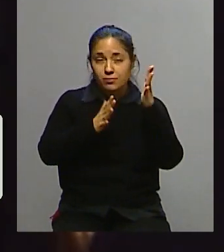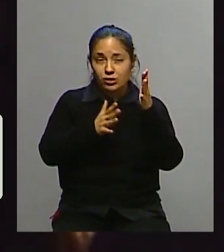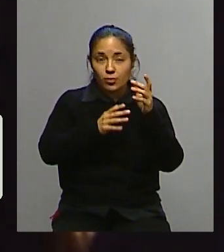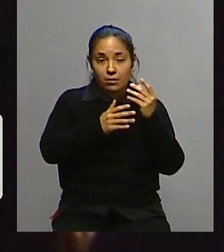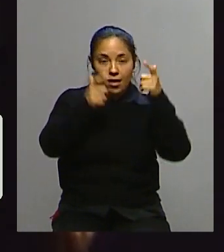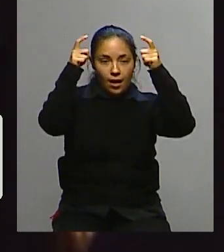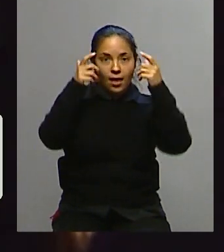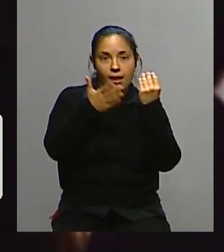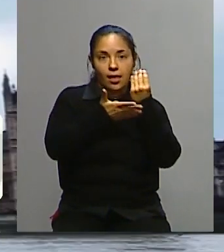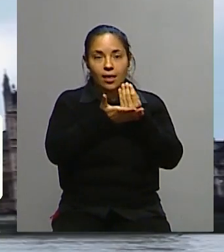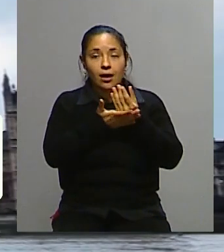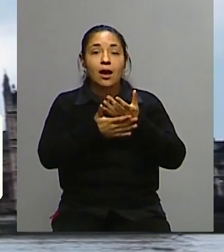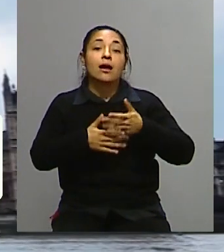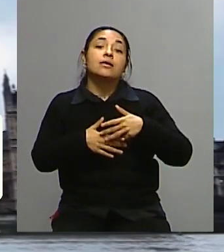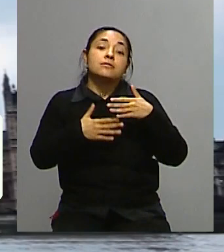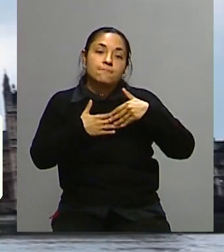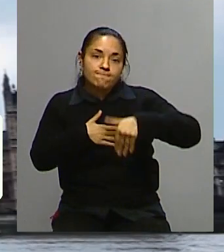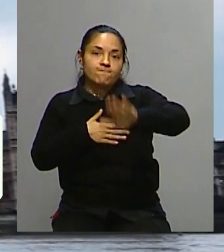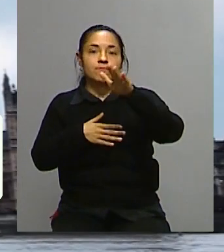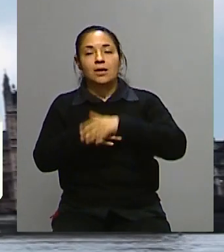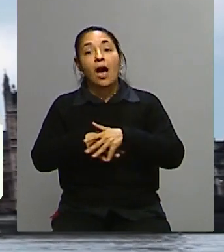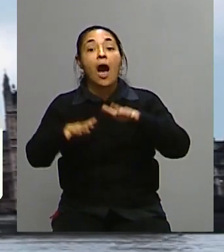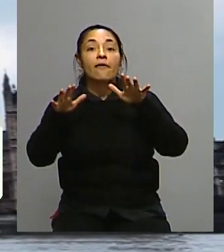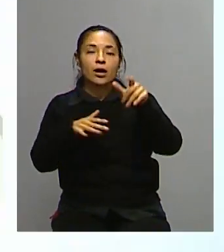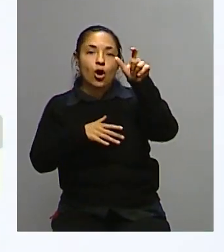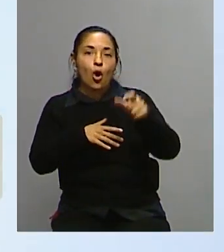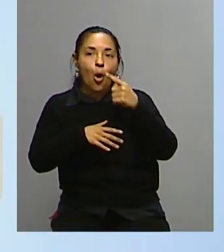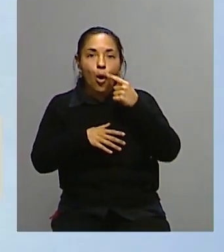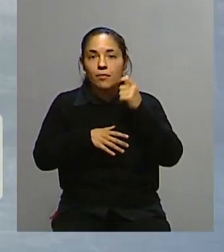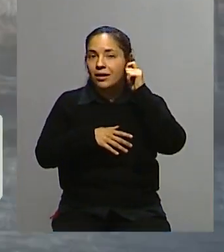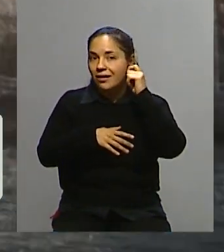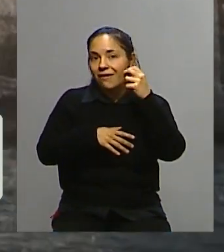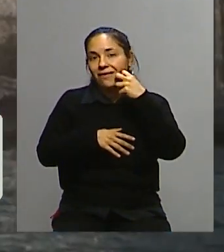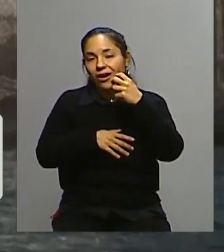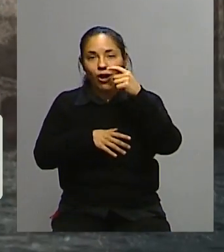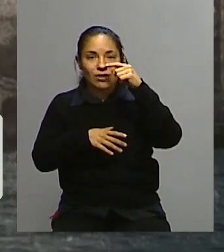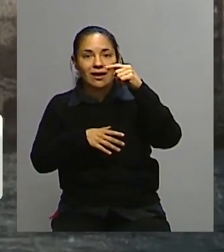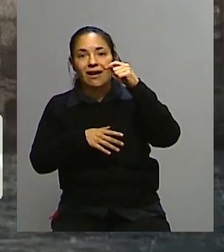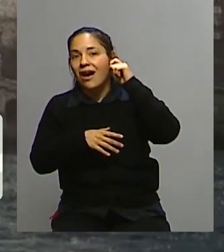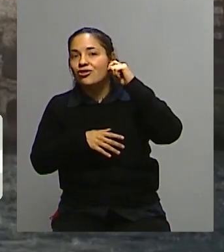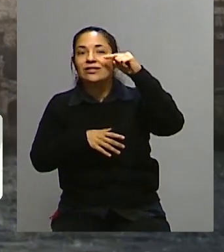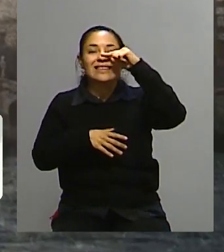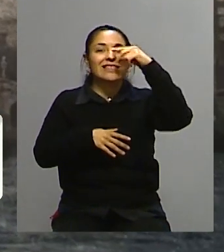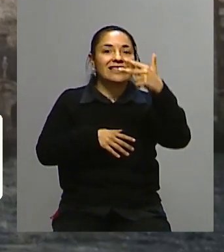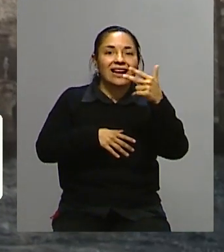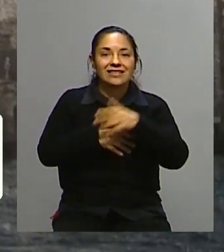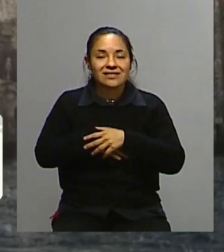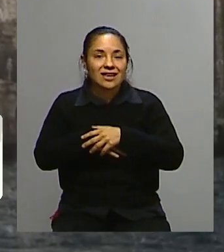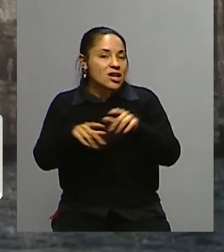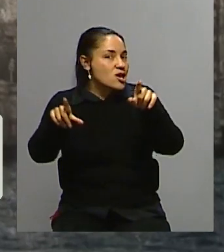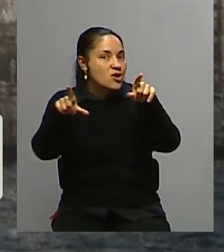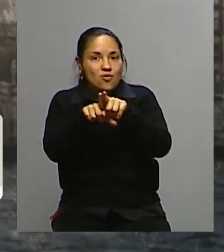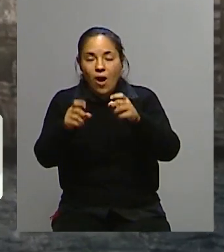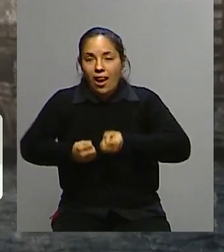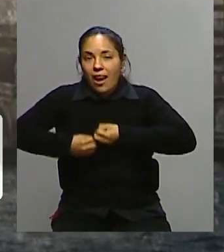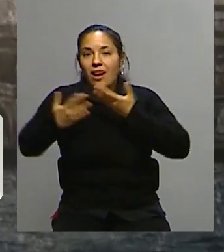vamos a ver si un señor anciano de 73 años puede despertar el mismo